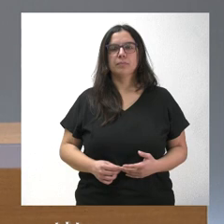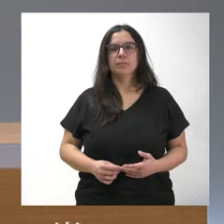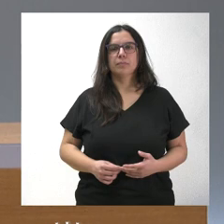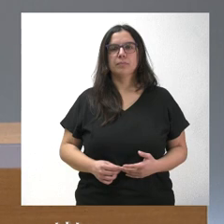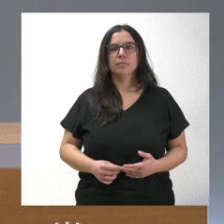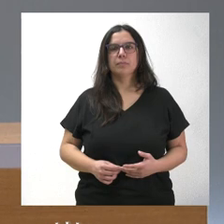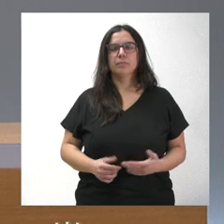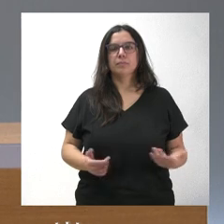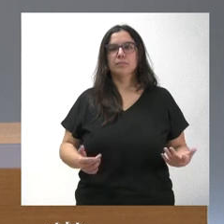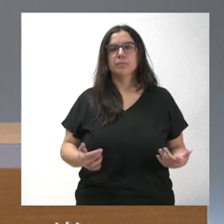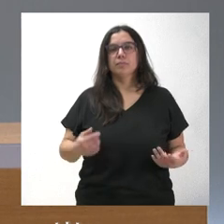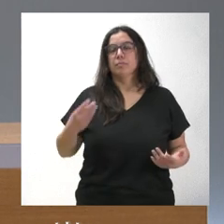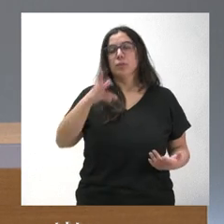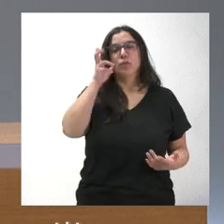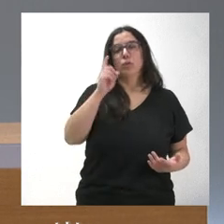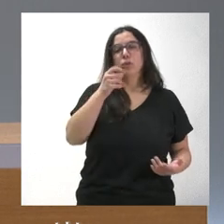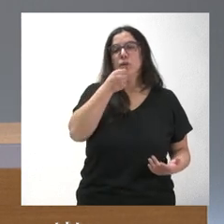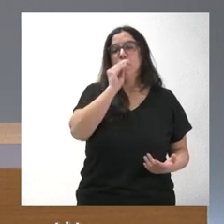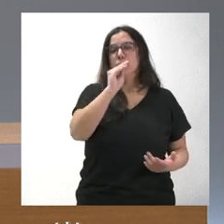No, no será necesario. No está previsto.